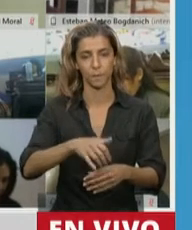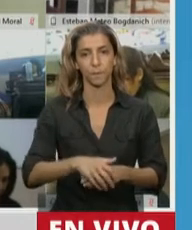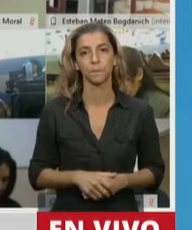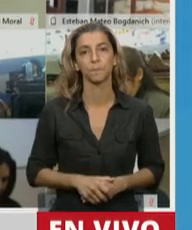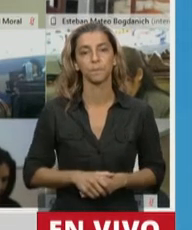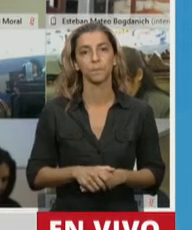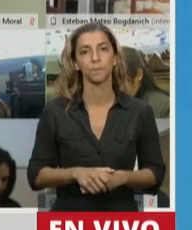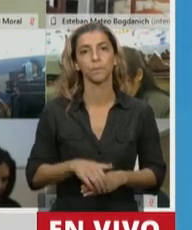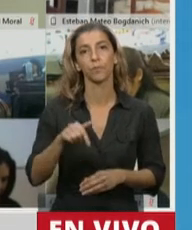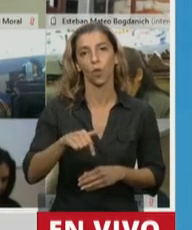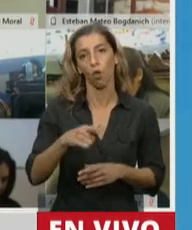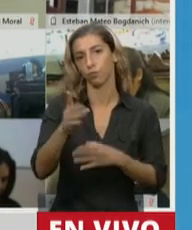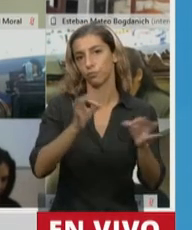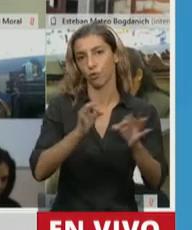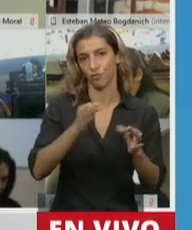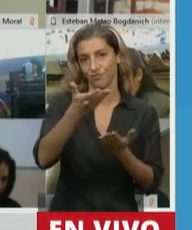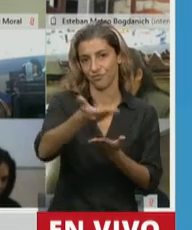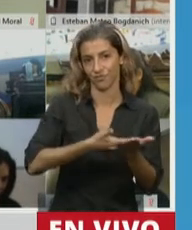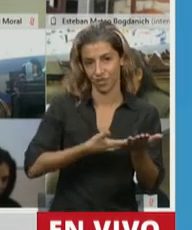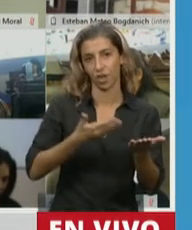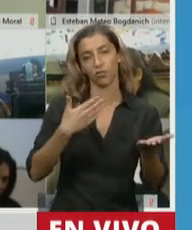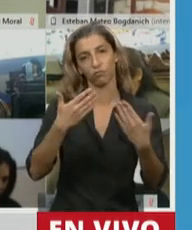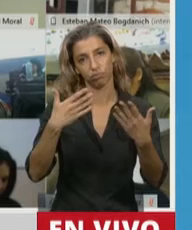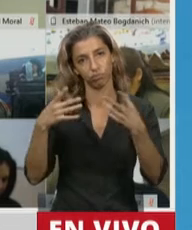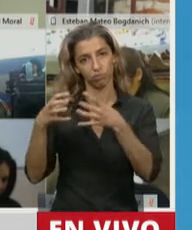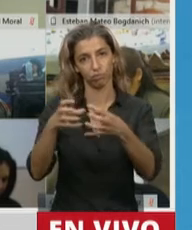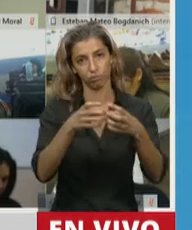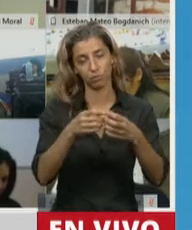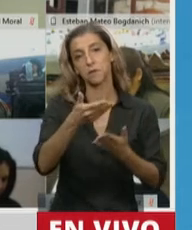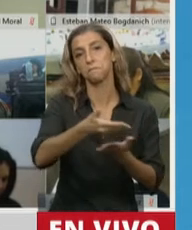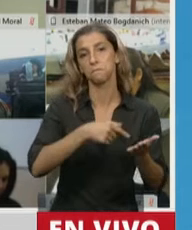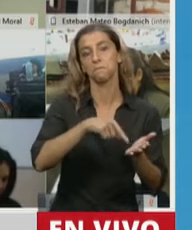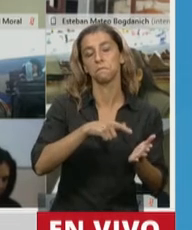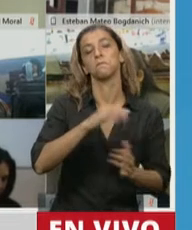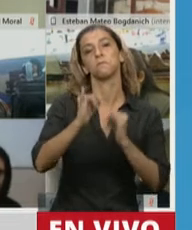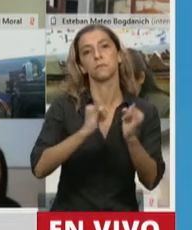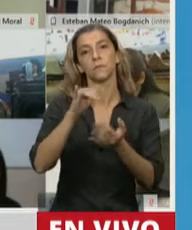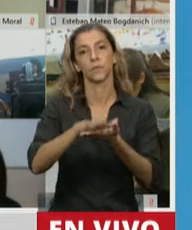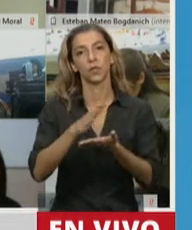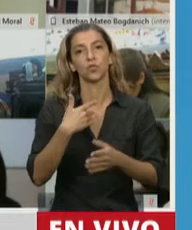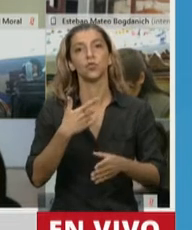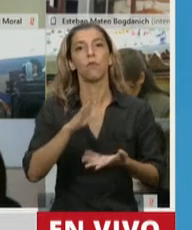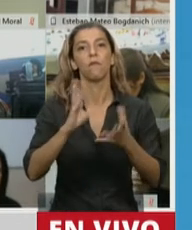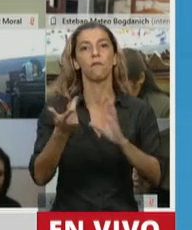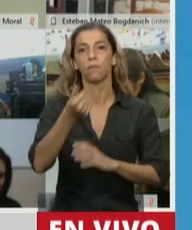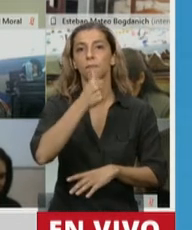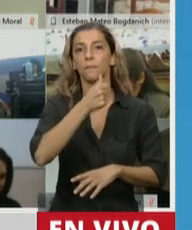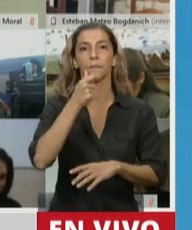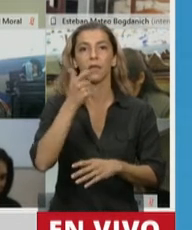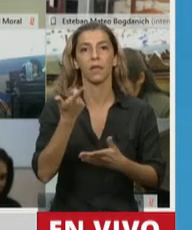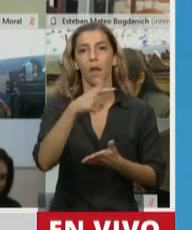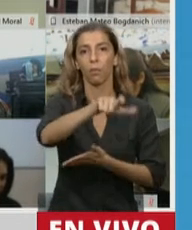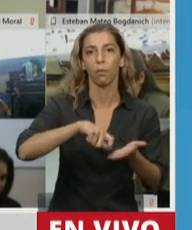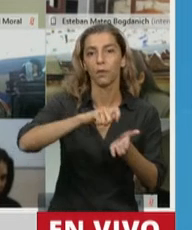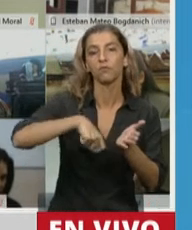que estamos liderando, donde se establece la prescripción y dispensación de medicamentos y otras